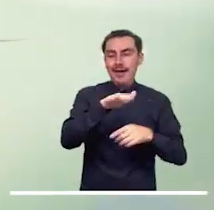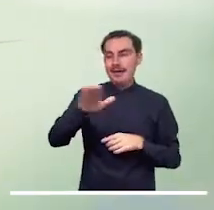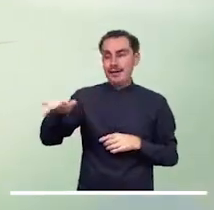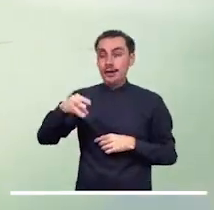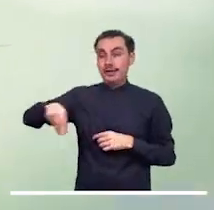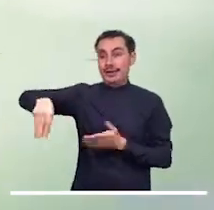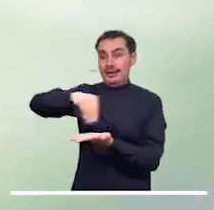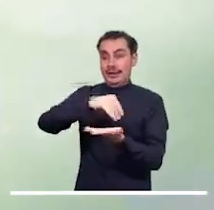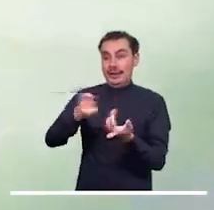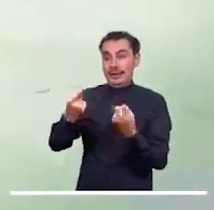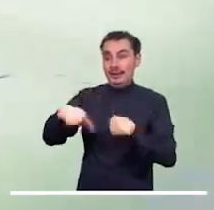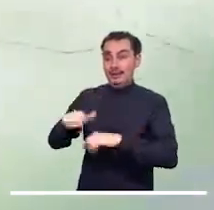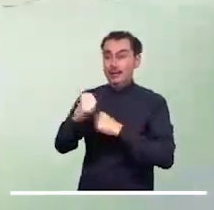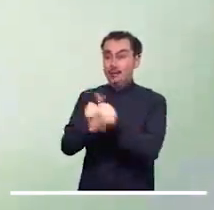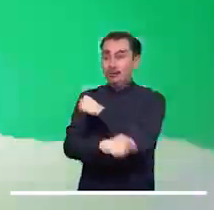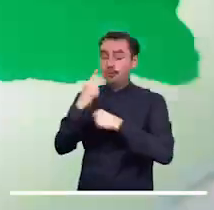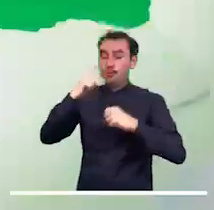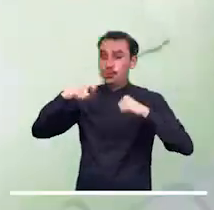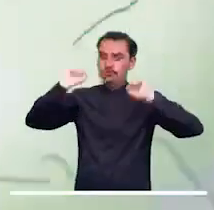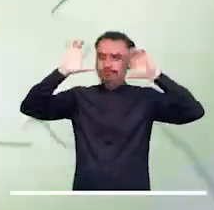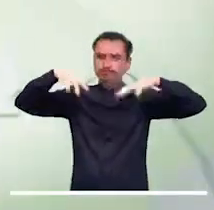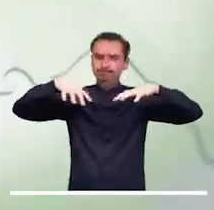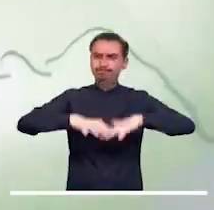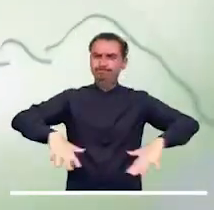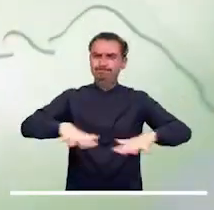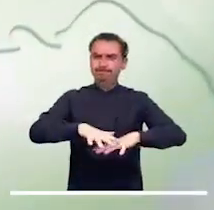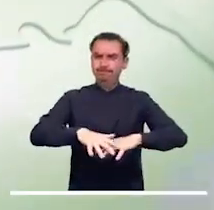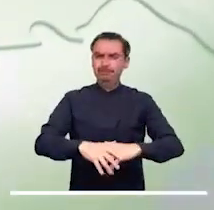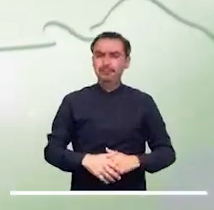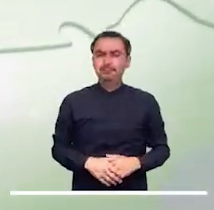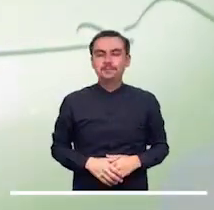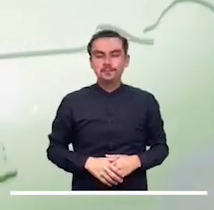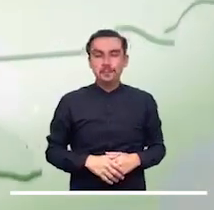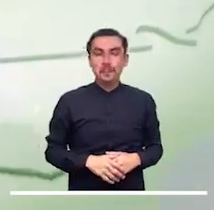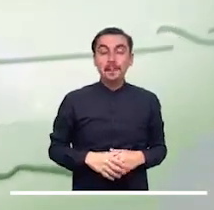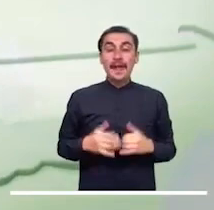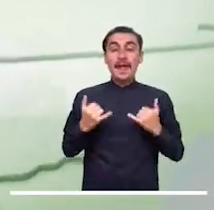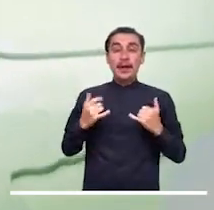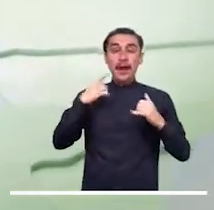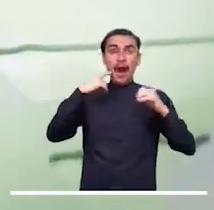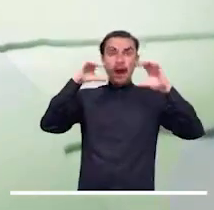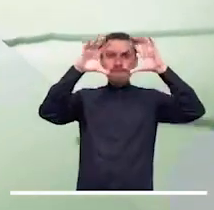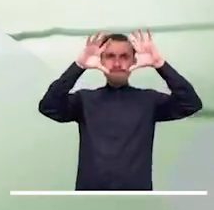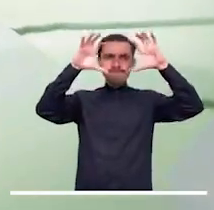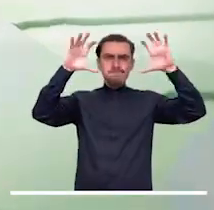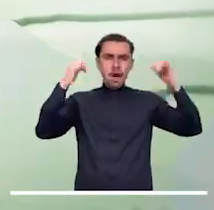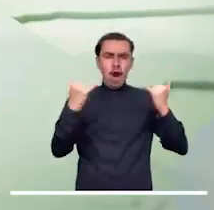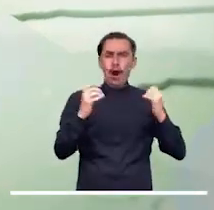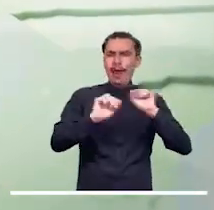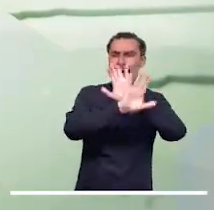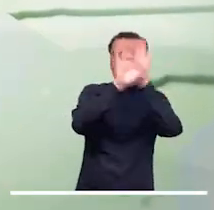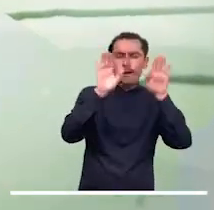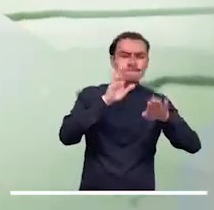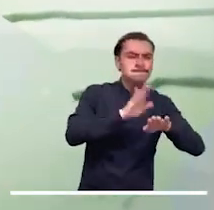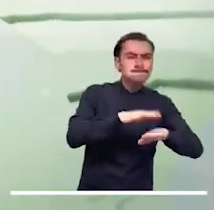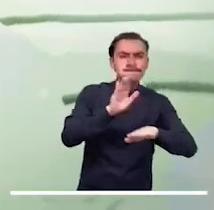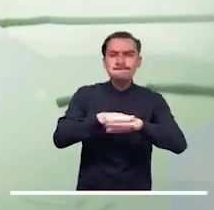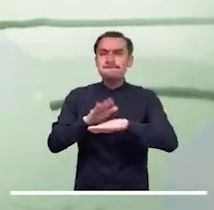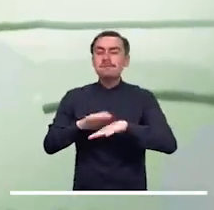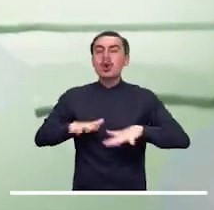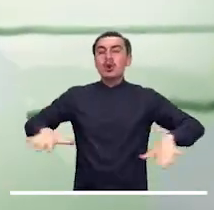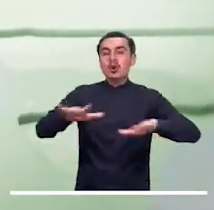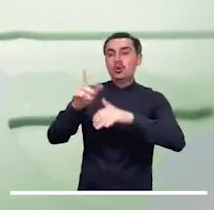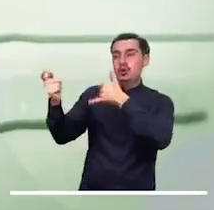Cundinamarca y Boyacá. Los llanos orientales inician la mañana sin aguaceros previstos sobre el territorio, exceptuando